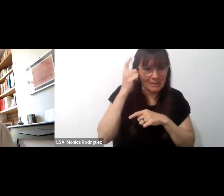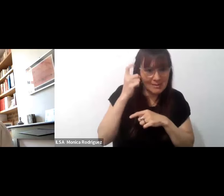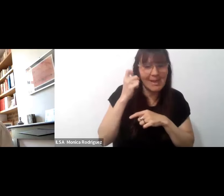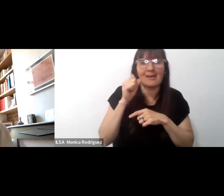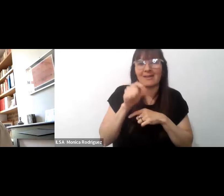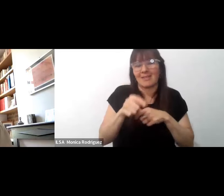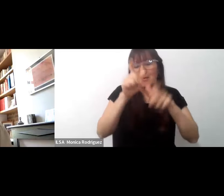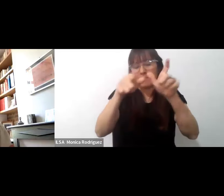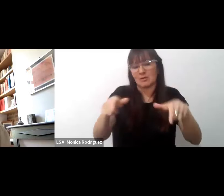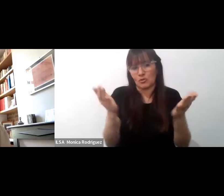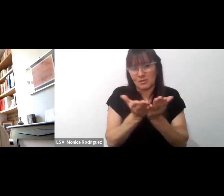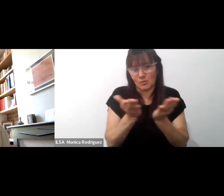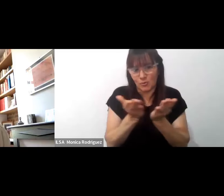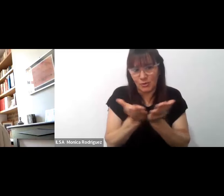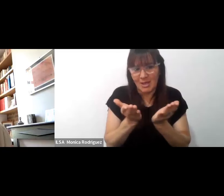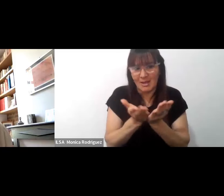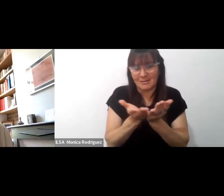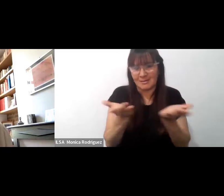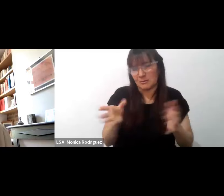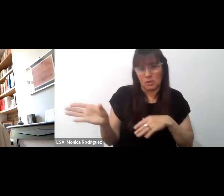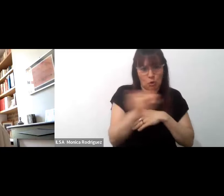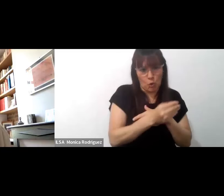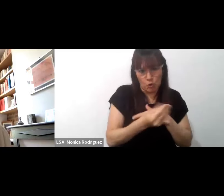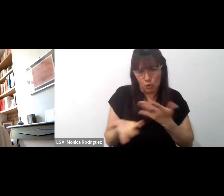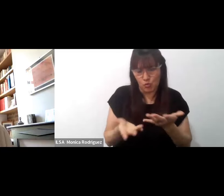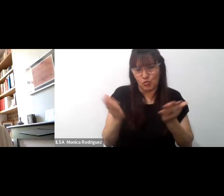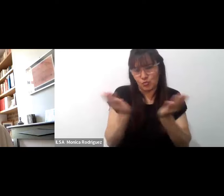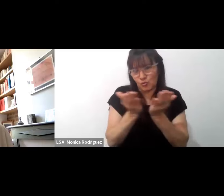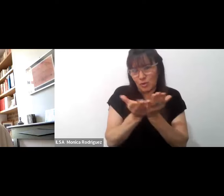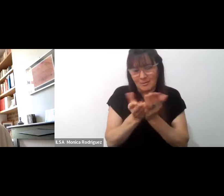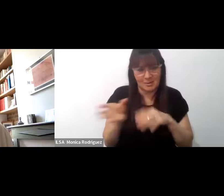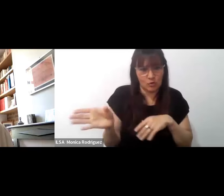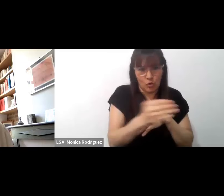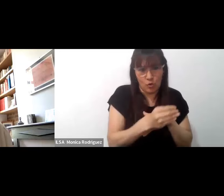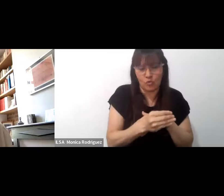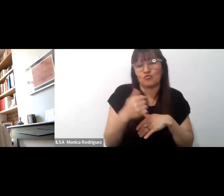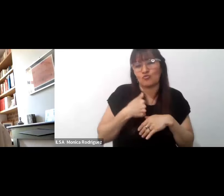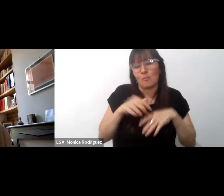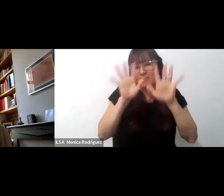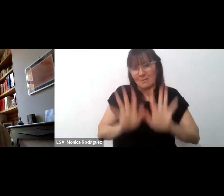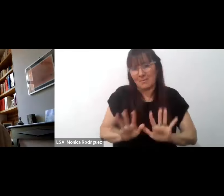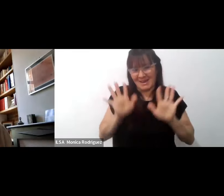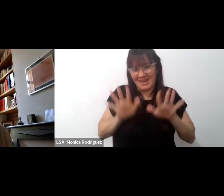estudiantes, de todos nuestros estudiantes. Esto es lo que yo había preparado para mi intervención.